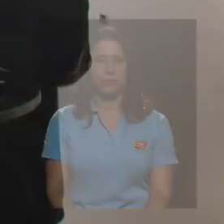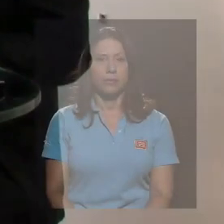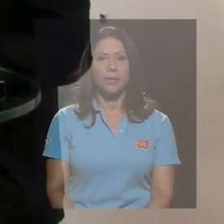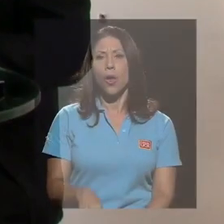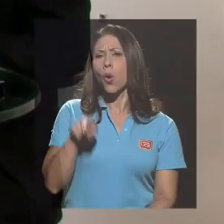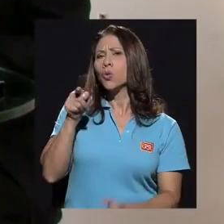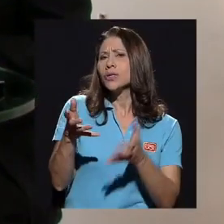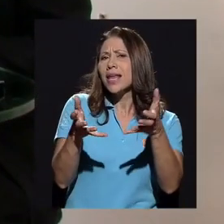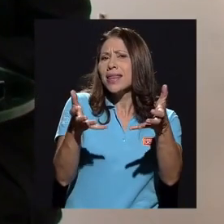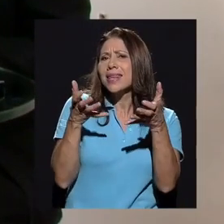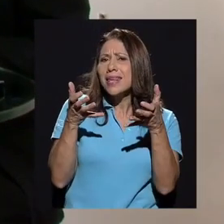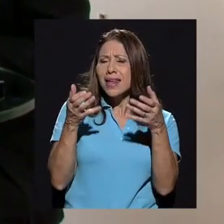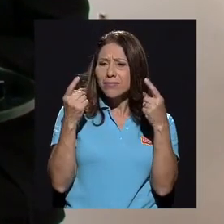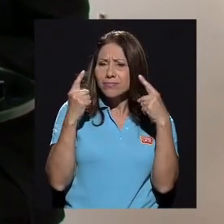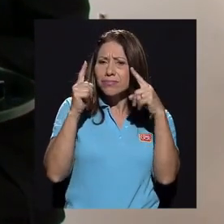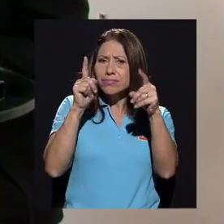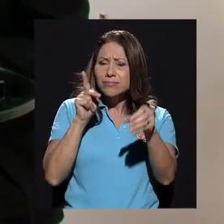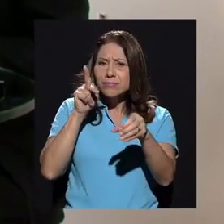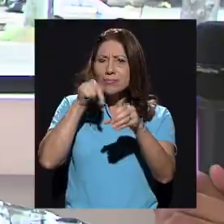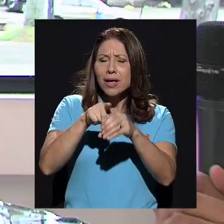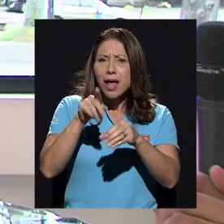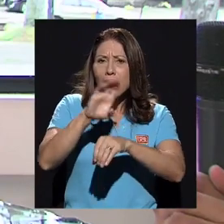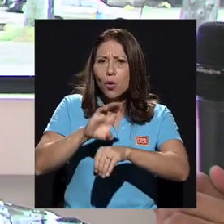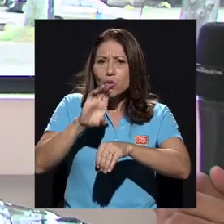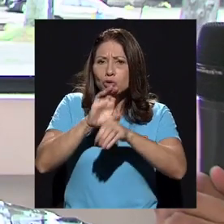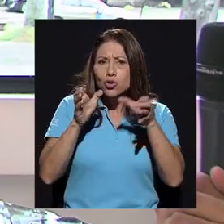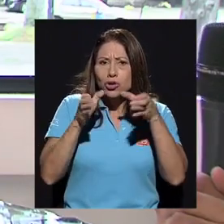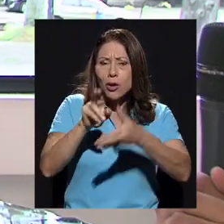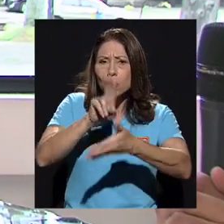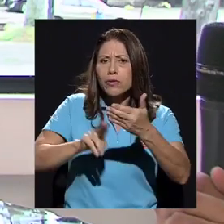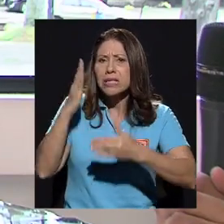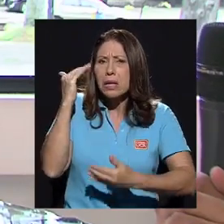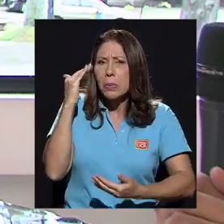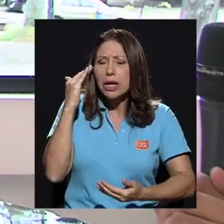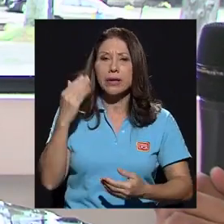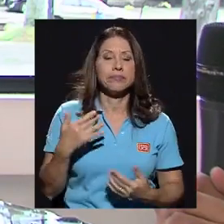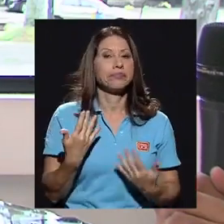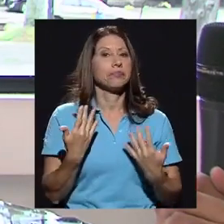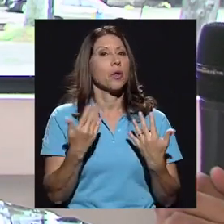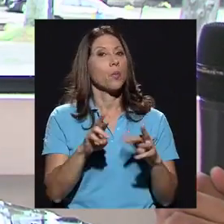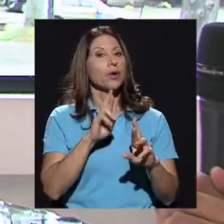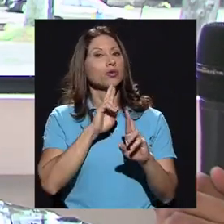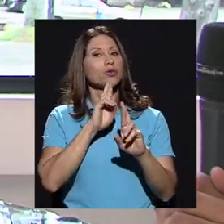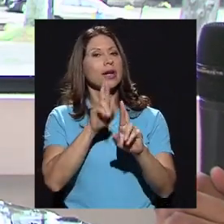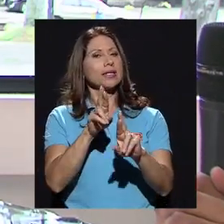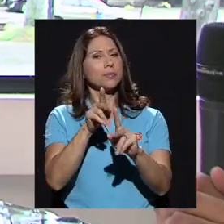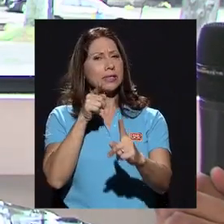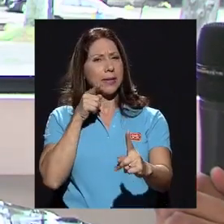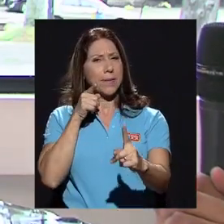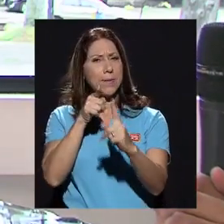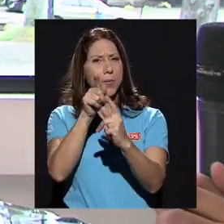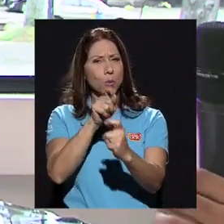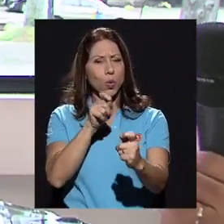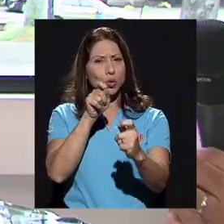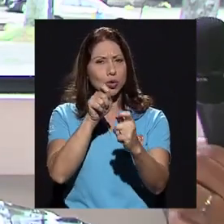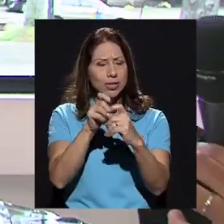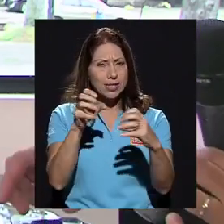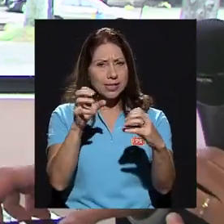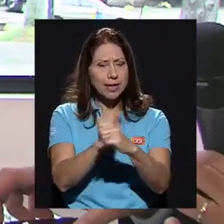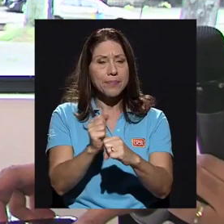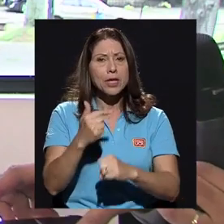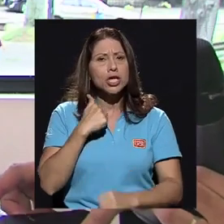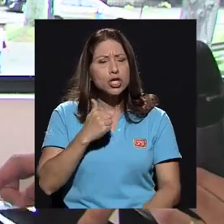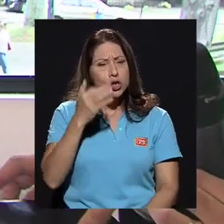¿Por qué quiere usted llegar al Consejo Universitario? Bueno, es una respuesta muy concisa. Yo creo